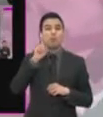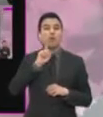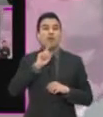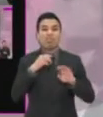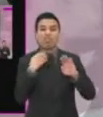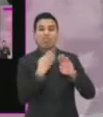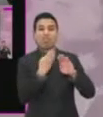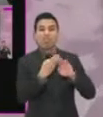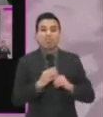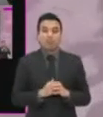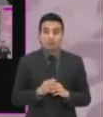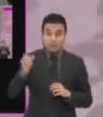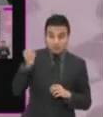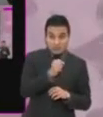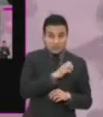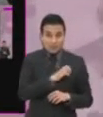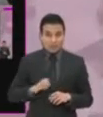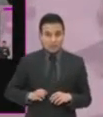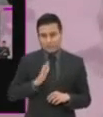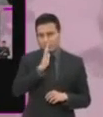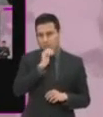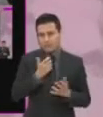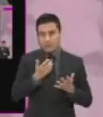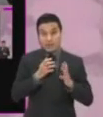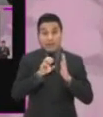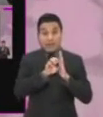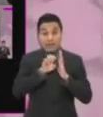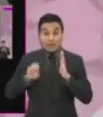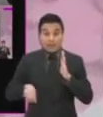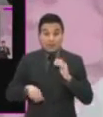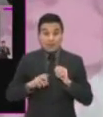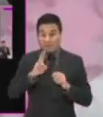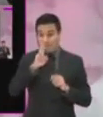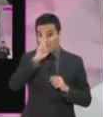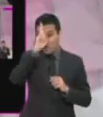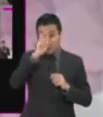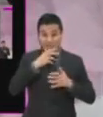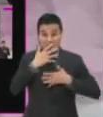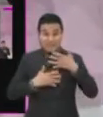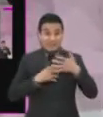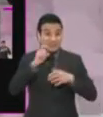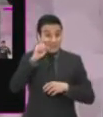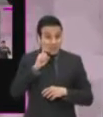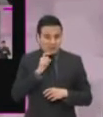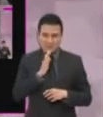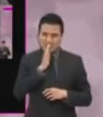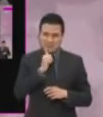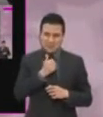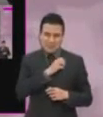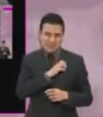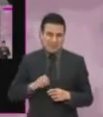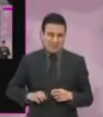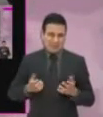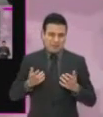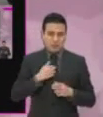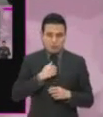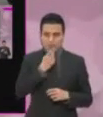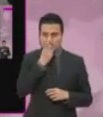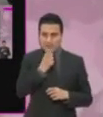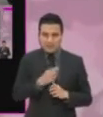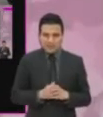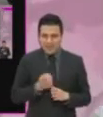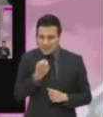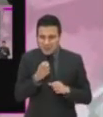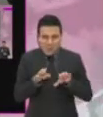violencia, mucho menos violencia sexual. Nosotras hemos dicho, y hoy lo repito para México, es un